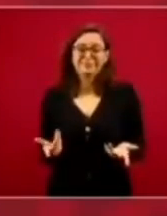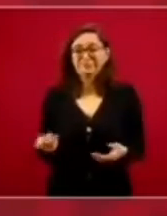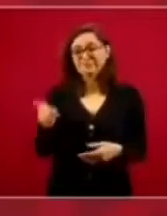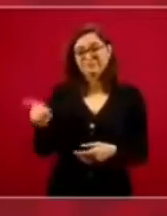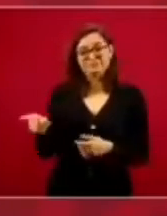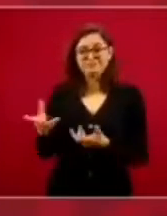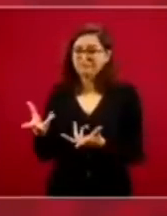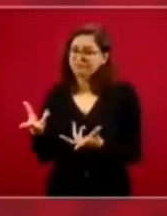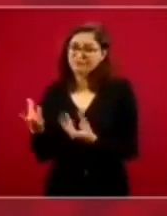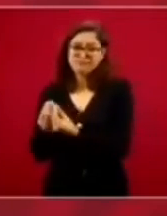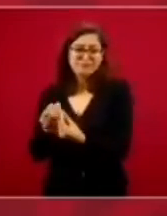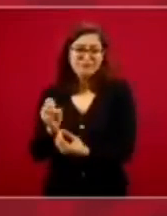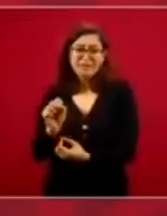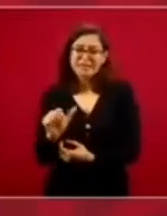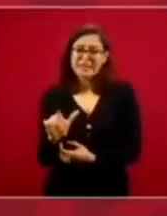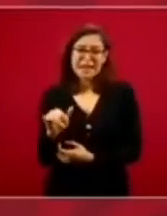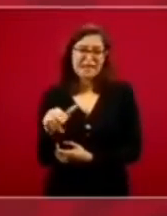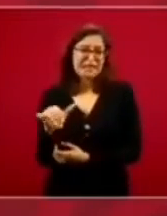Salinas.